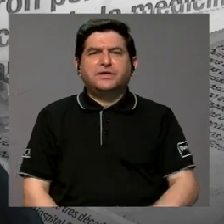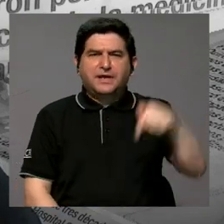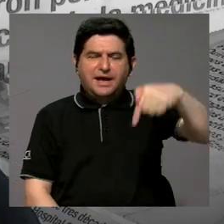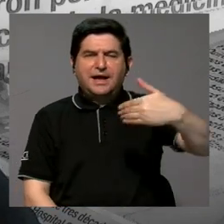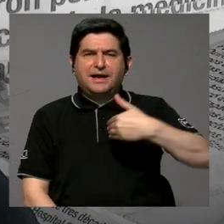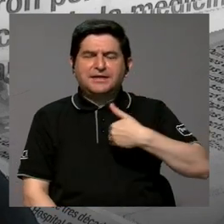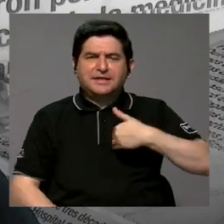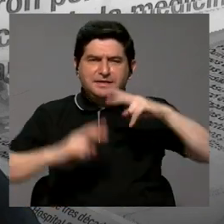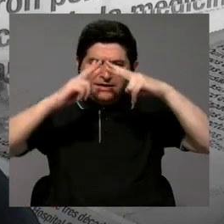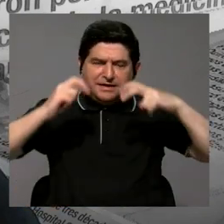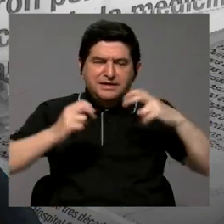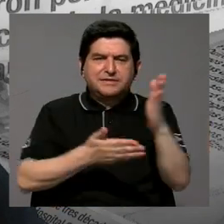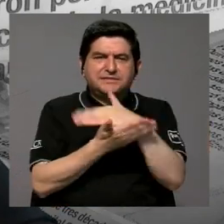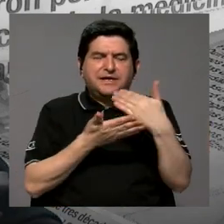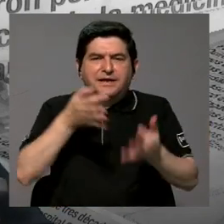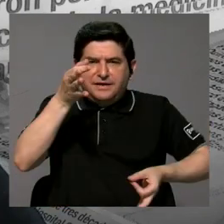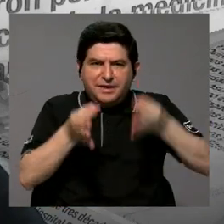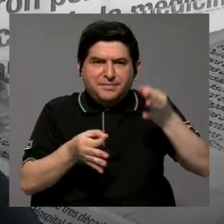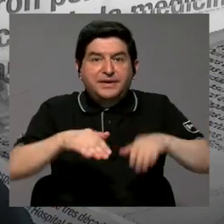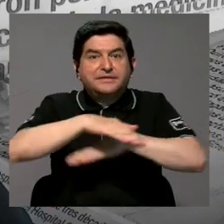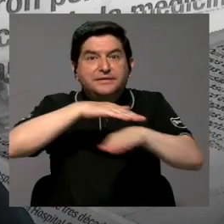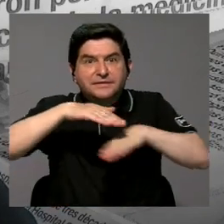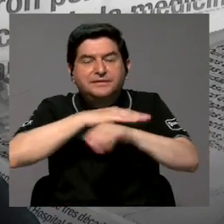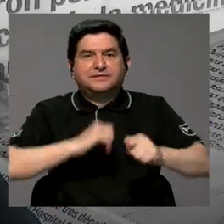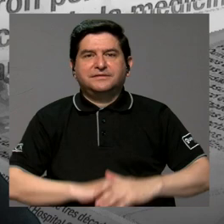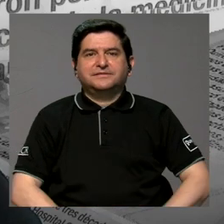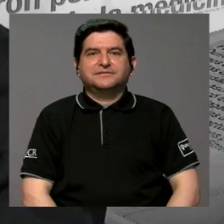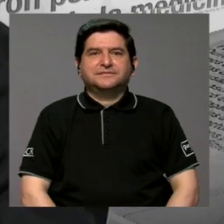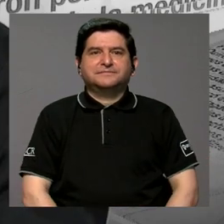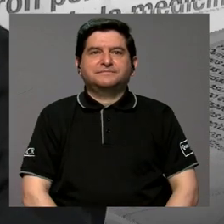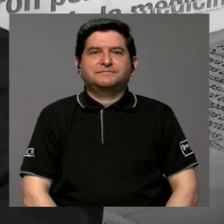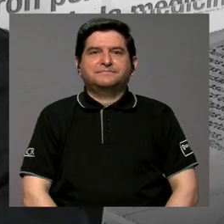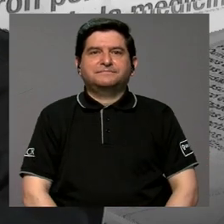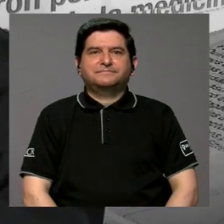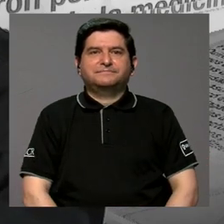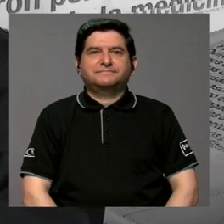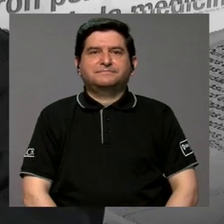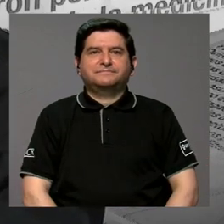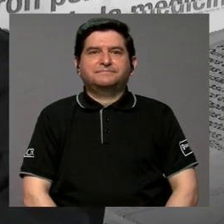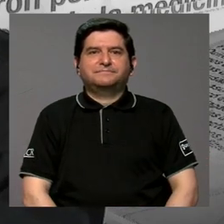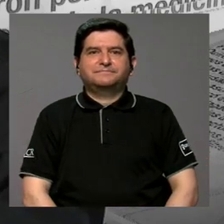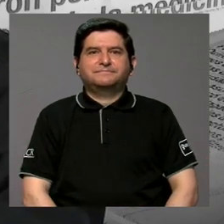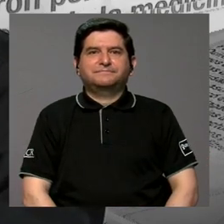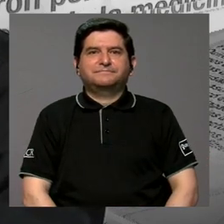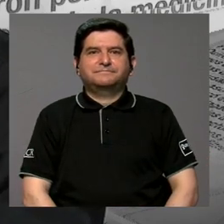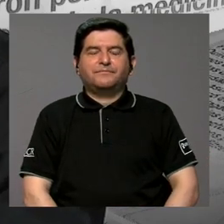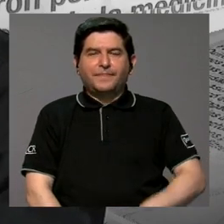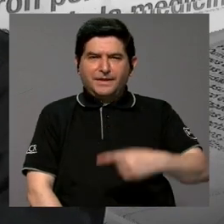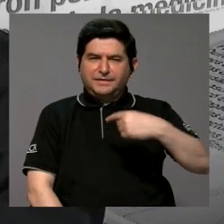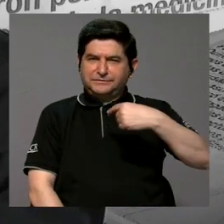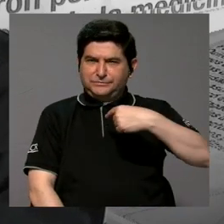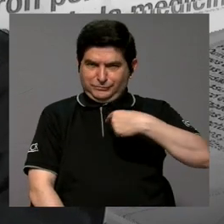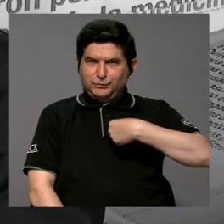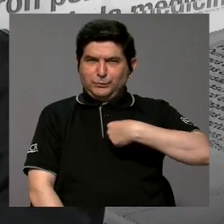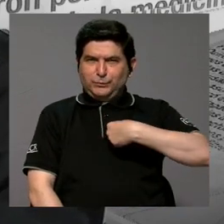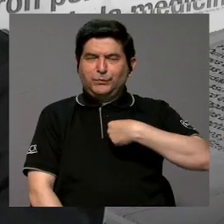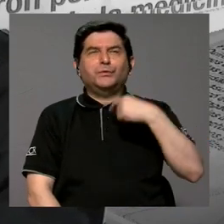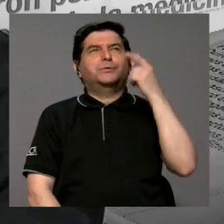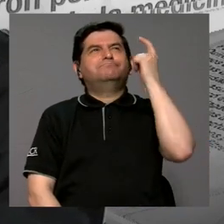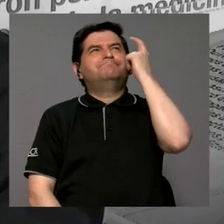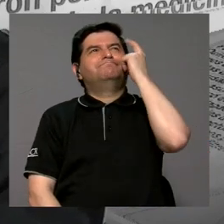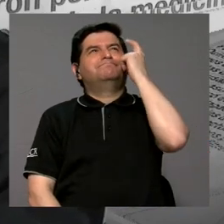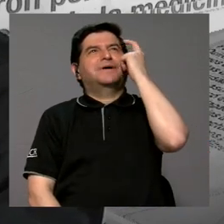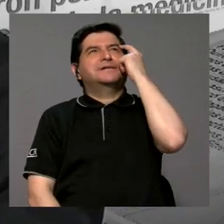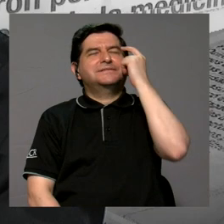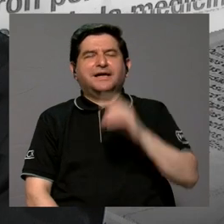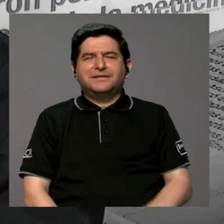tenemos que tratar la parte jurídica que es la base. Bueno, viera que si uno, pensando un